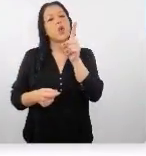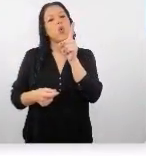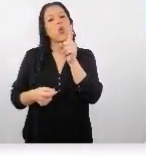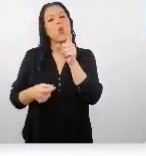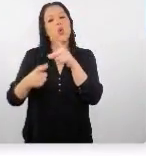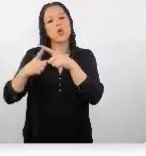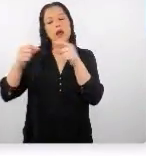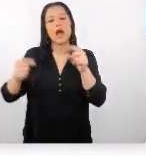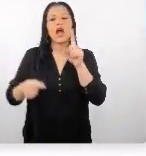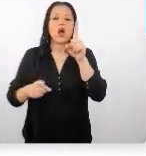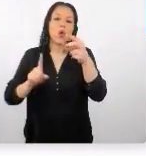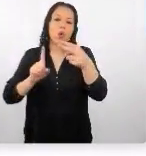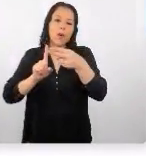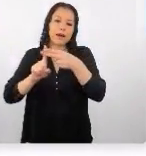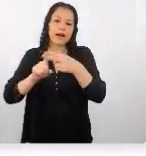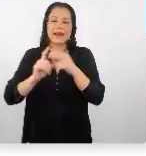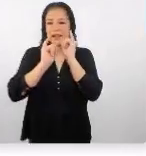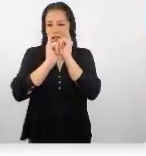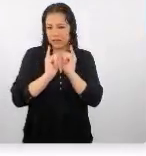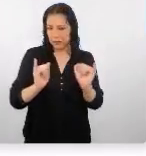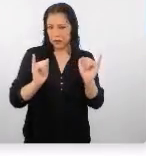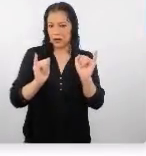un hotel de manera individual